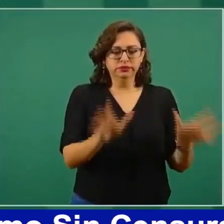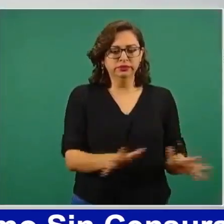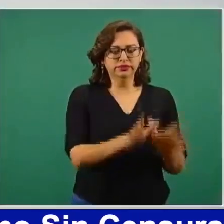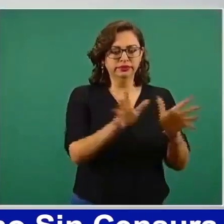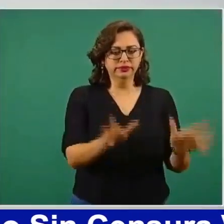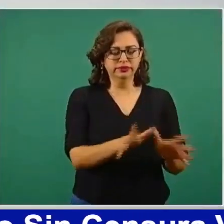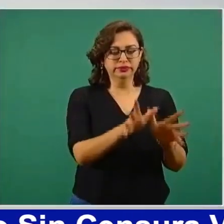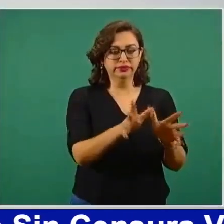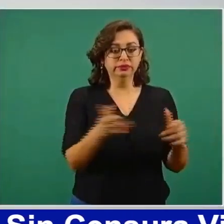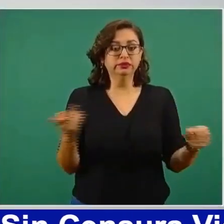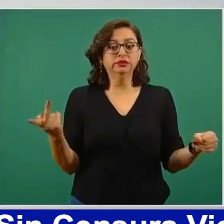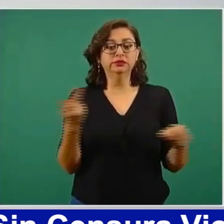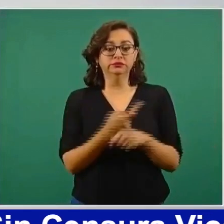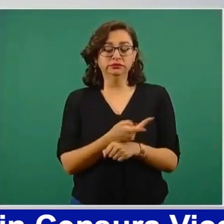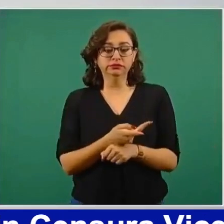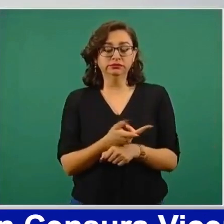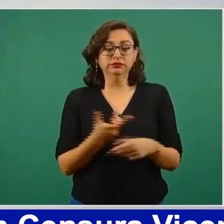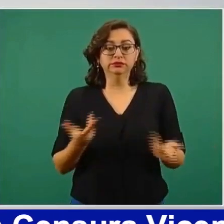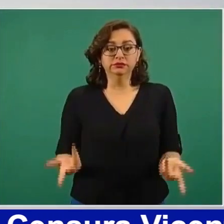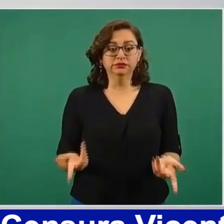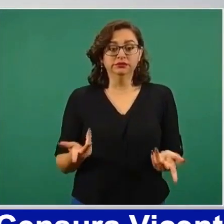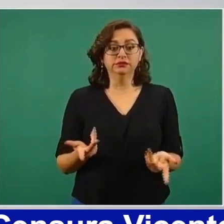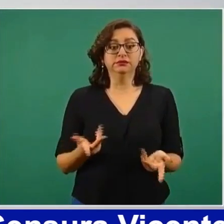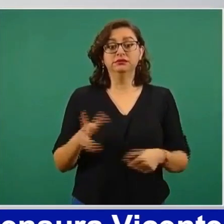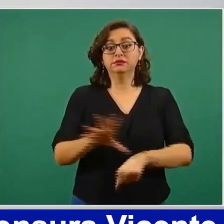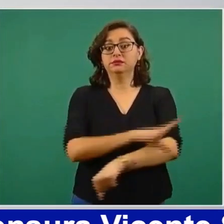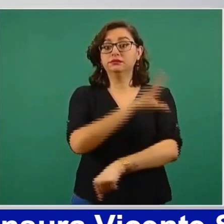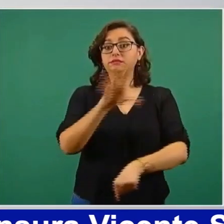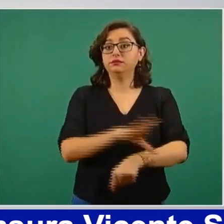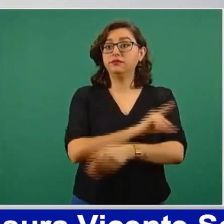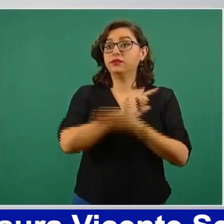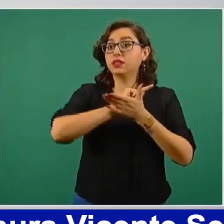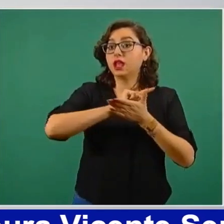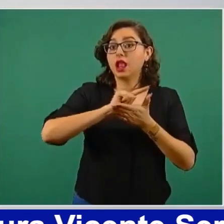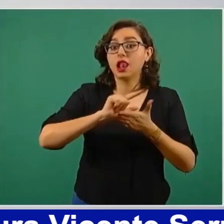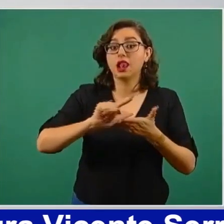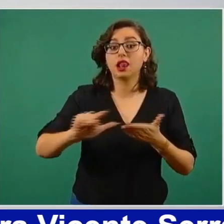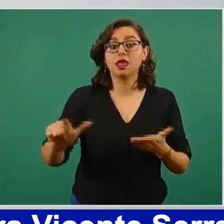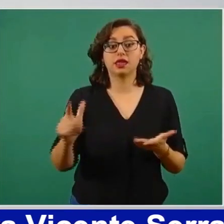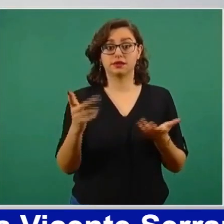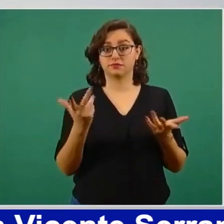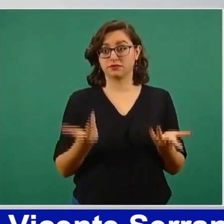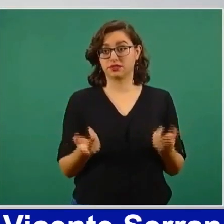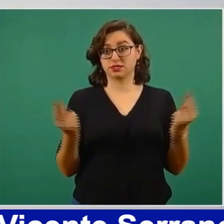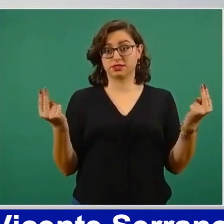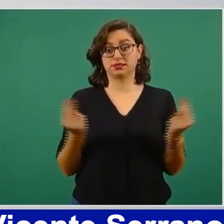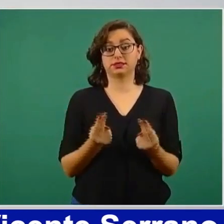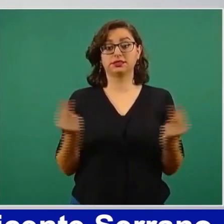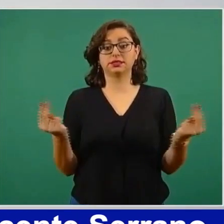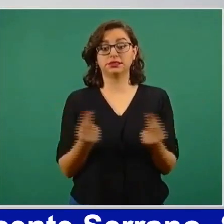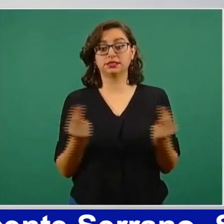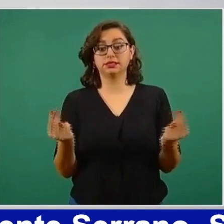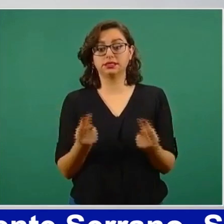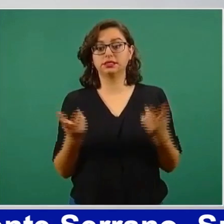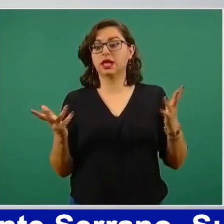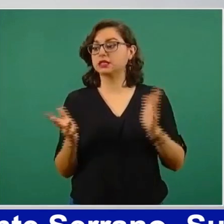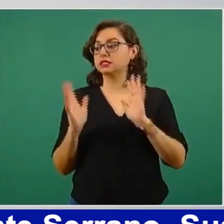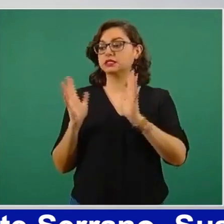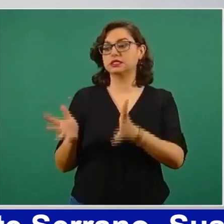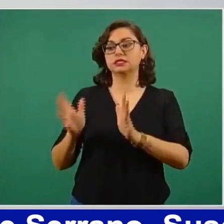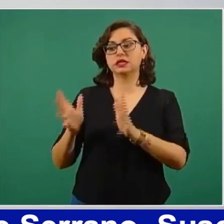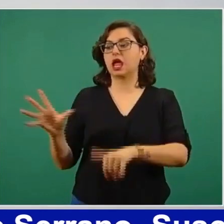paguen menos por la luz que que